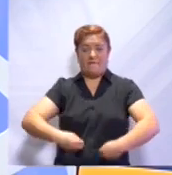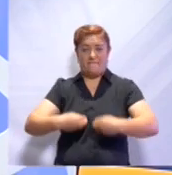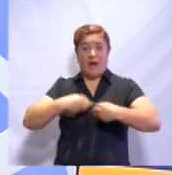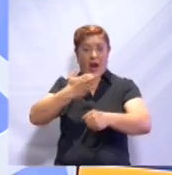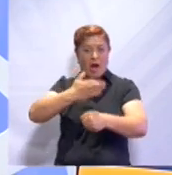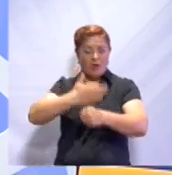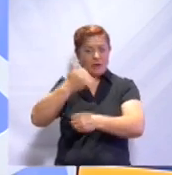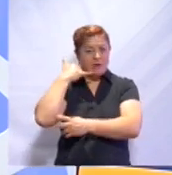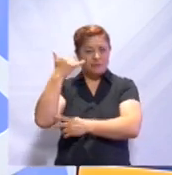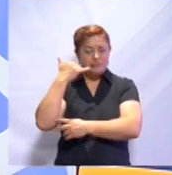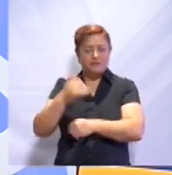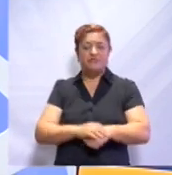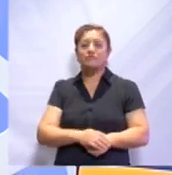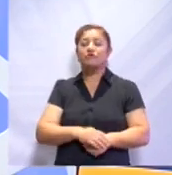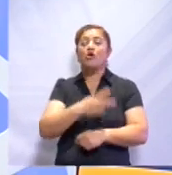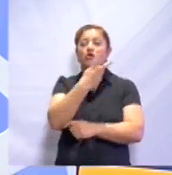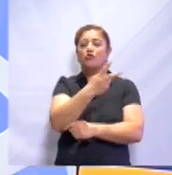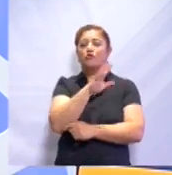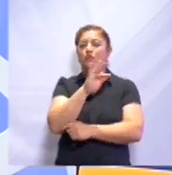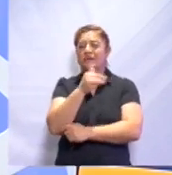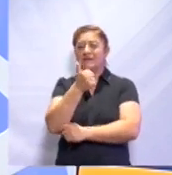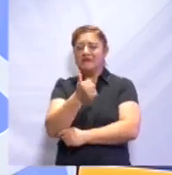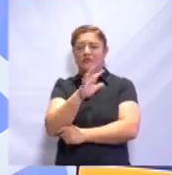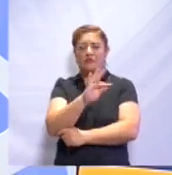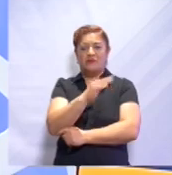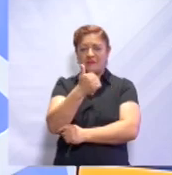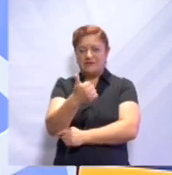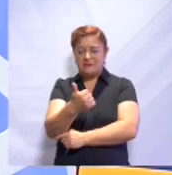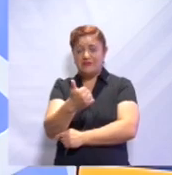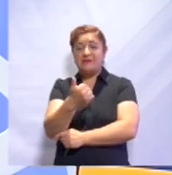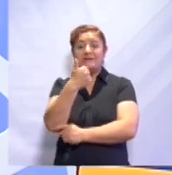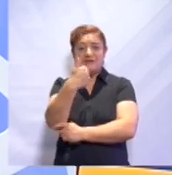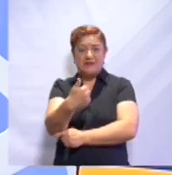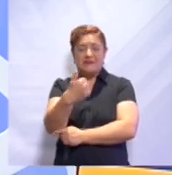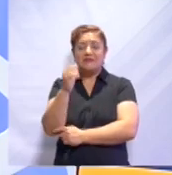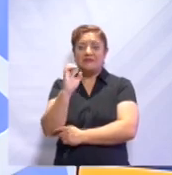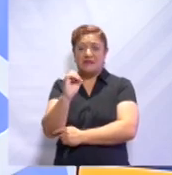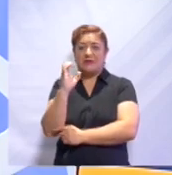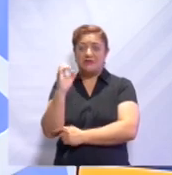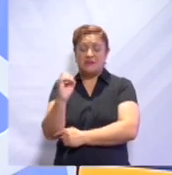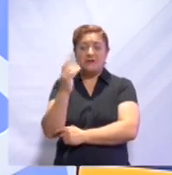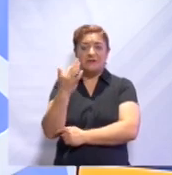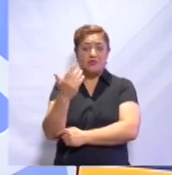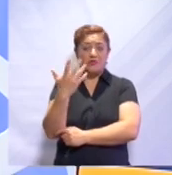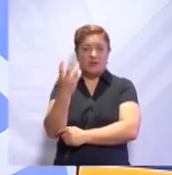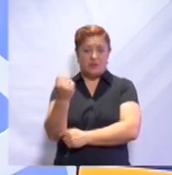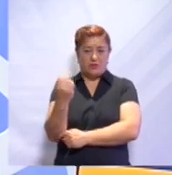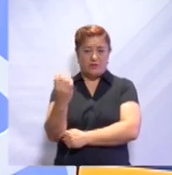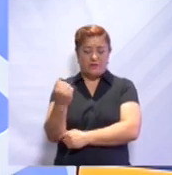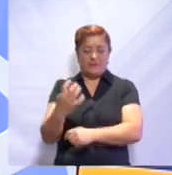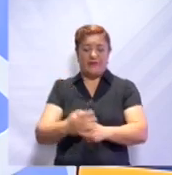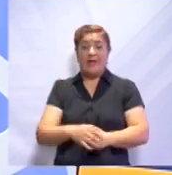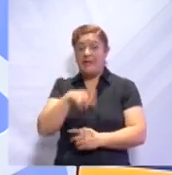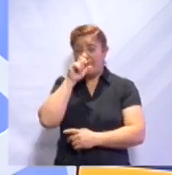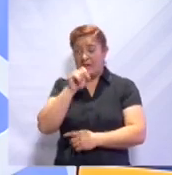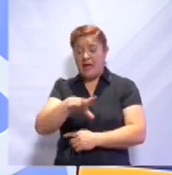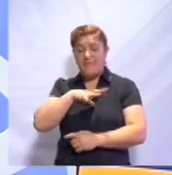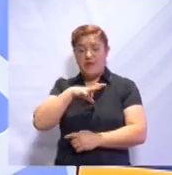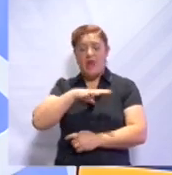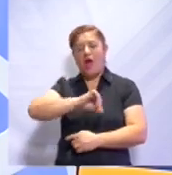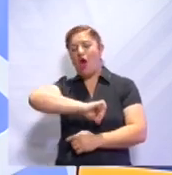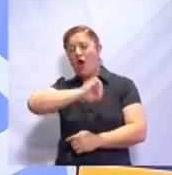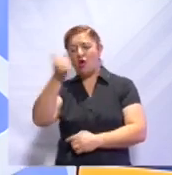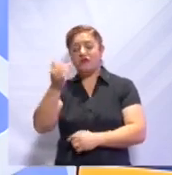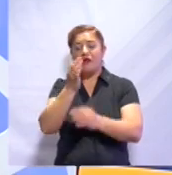entonces deberás llamar al número 246-466-0059. También existen otros